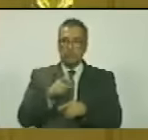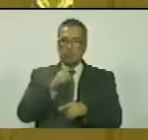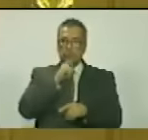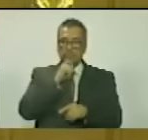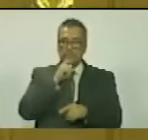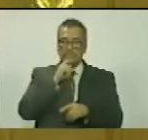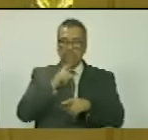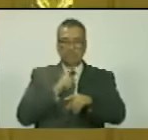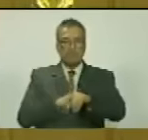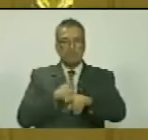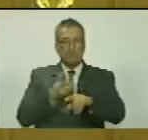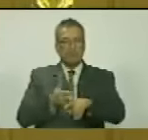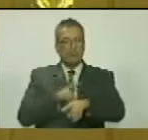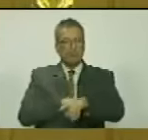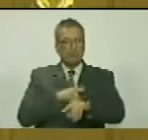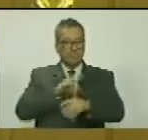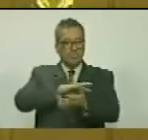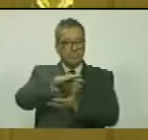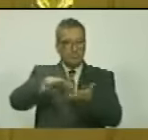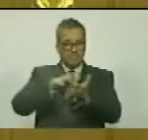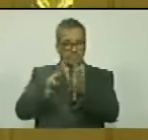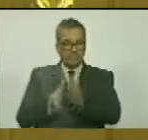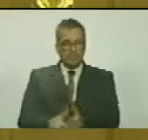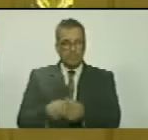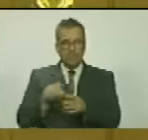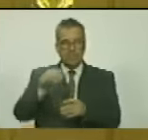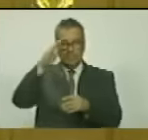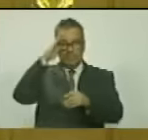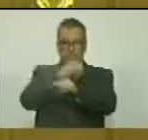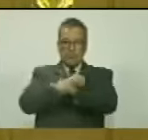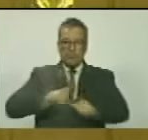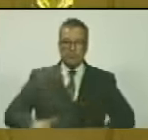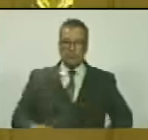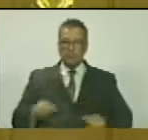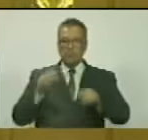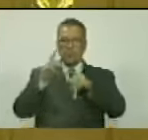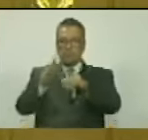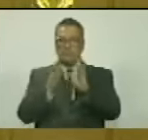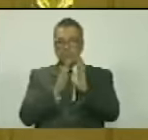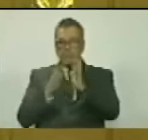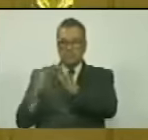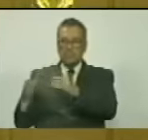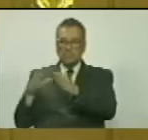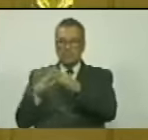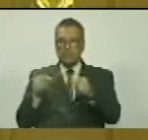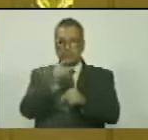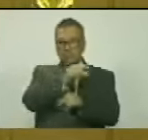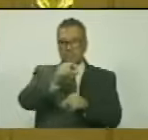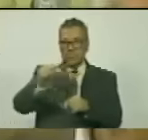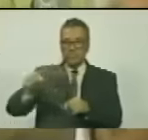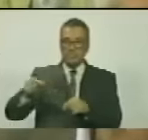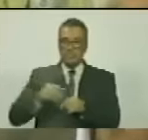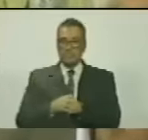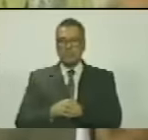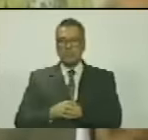acontecimiento, el general Sifontes organizó a todo su personal.